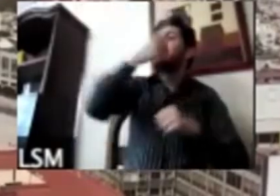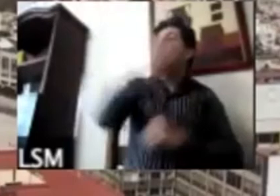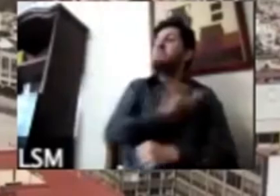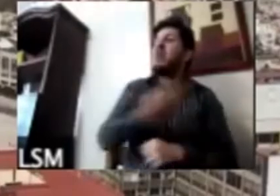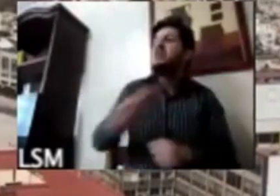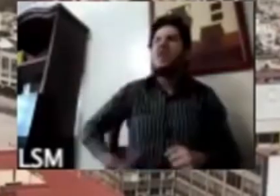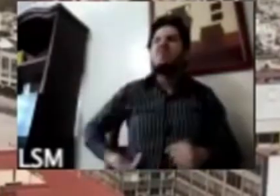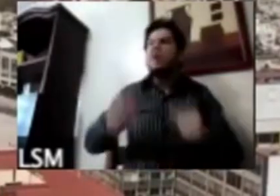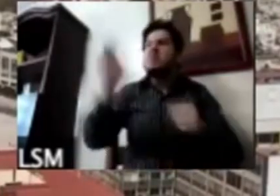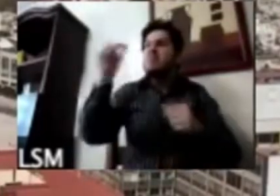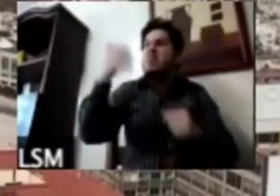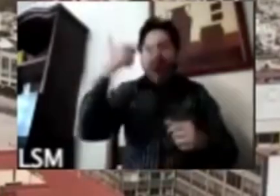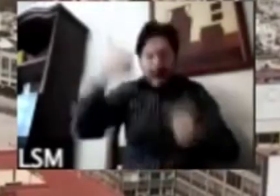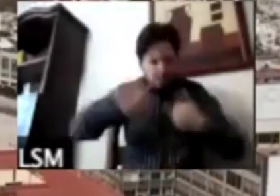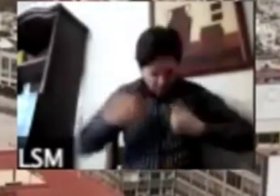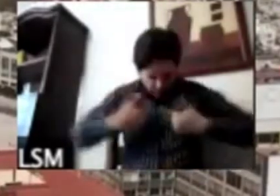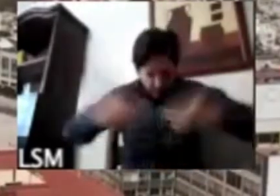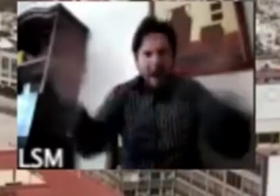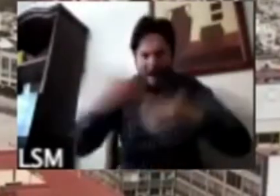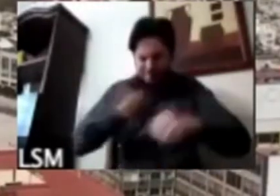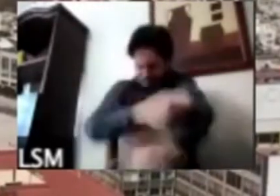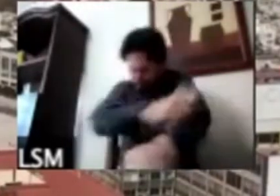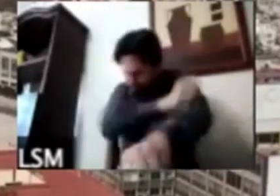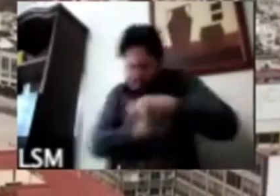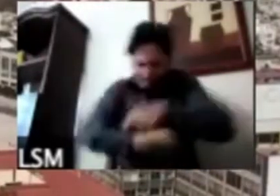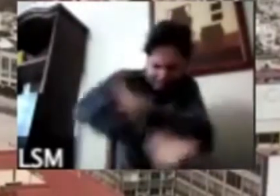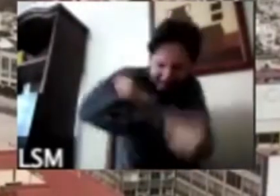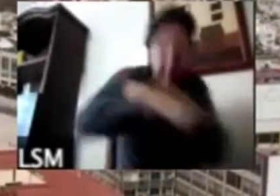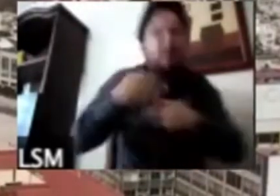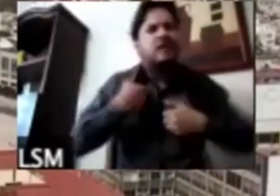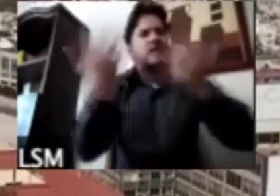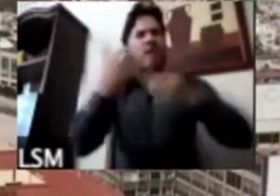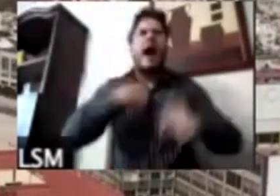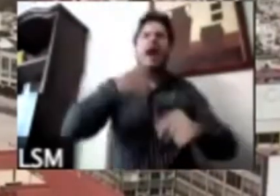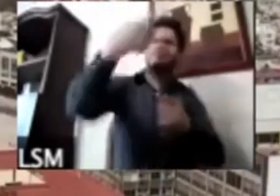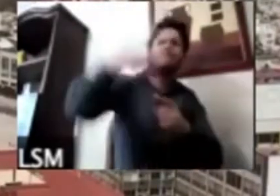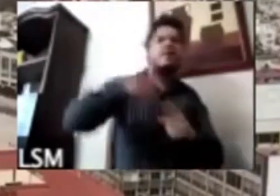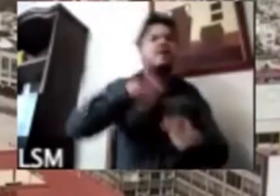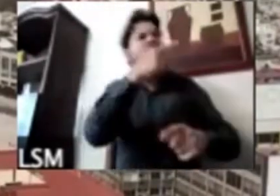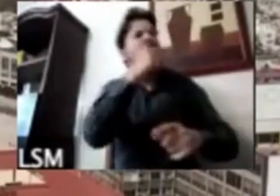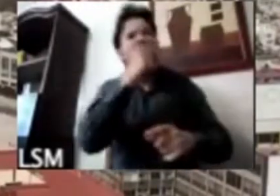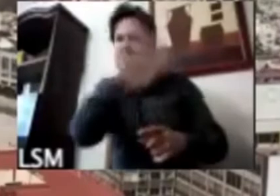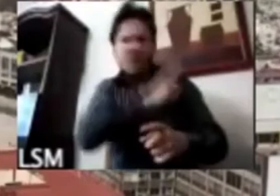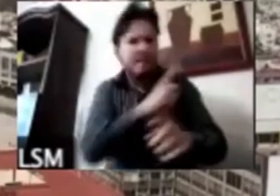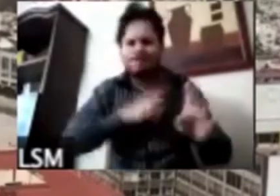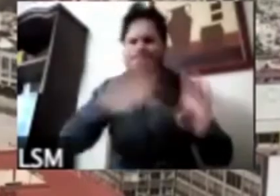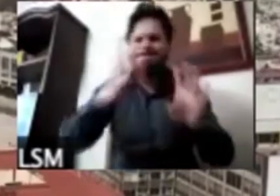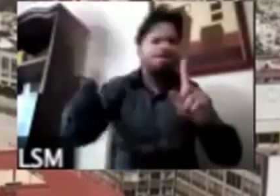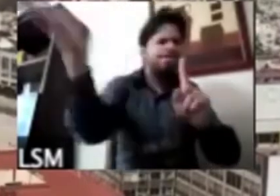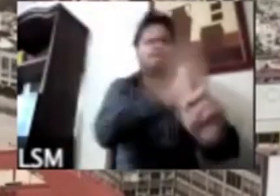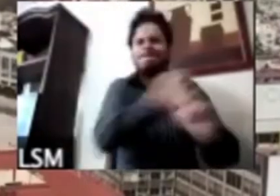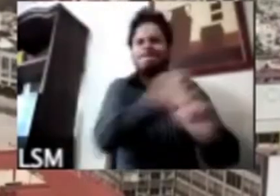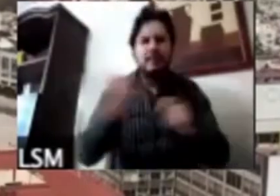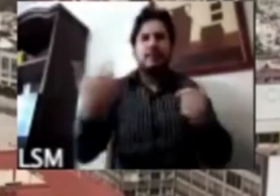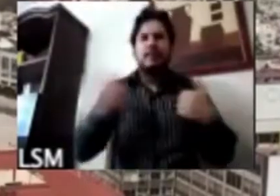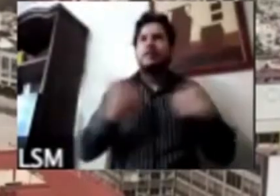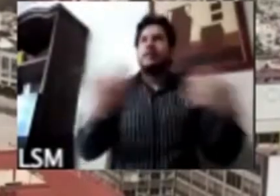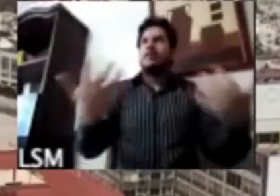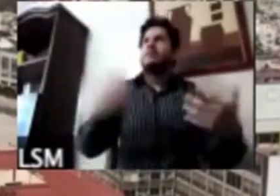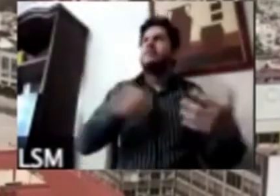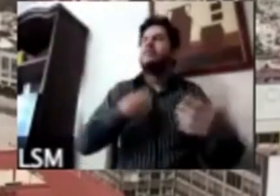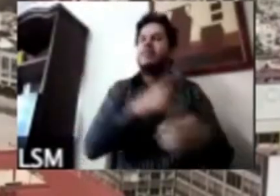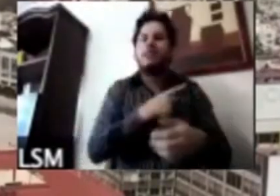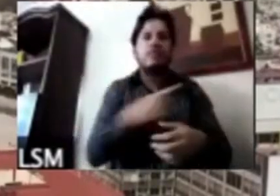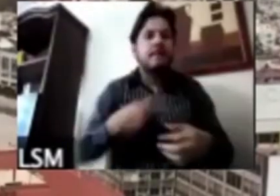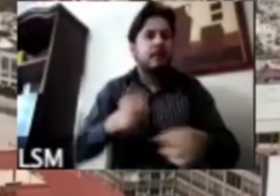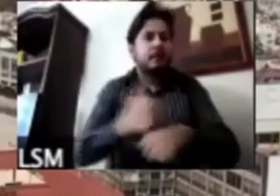o sea aquellos gobernantes que llegaban y usaban a la policía para detener al que saliera pues estaban violando de alguna manera una libertad pero eran